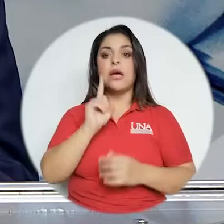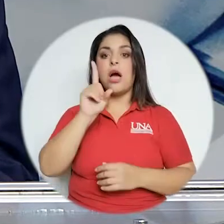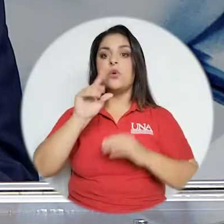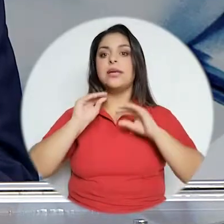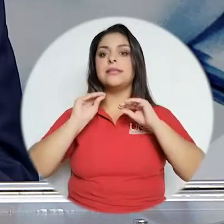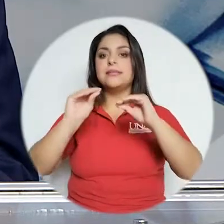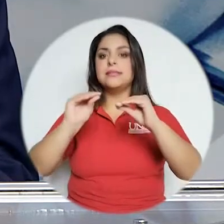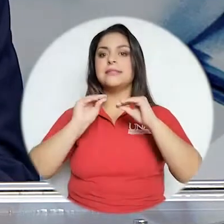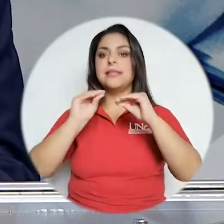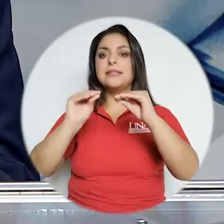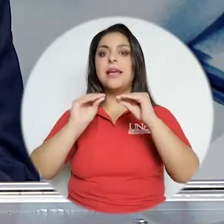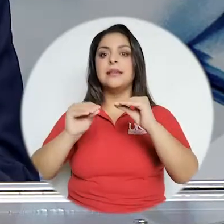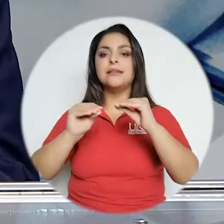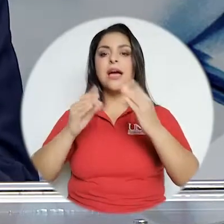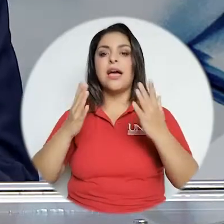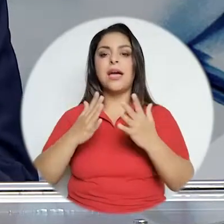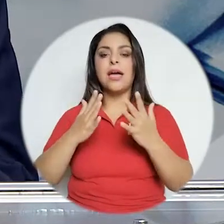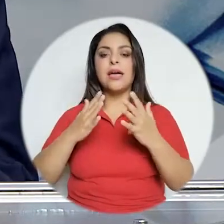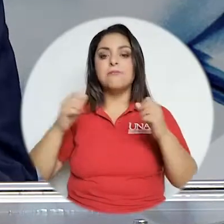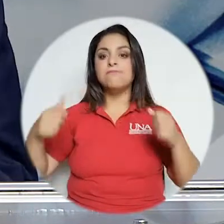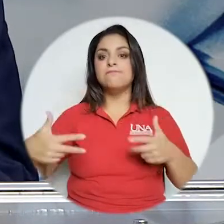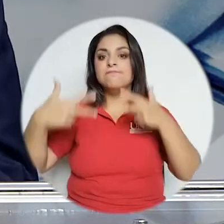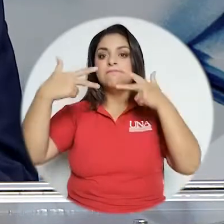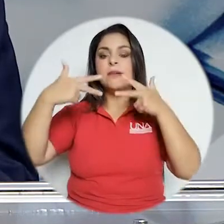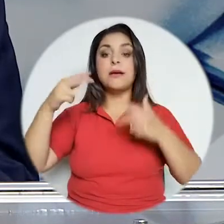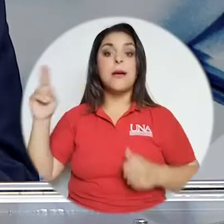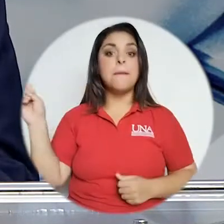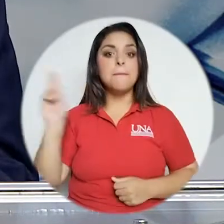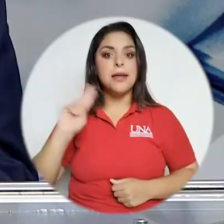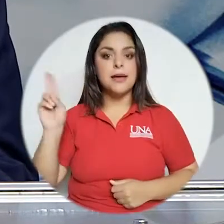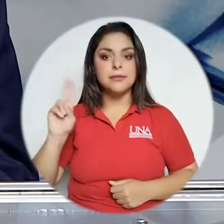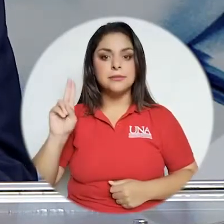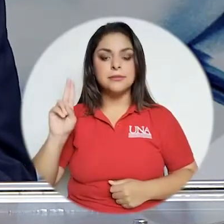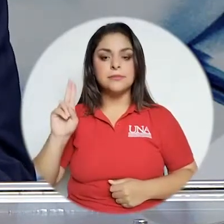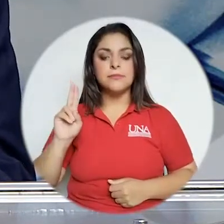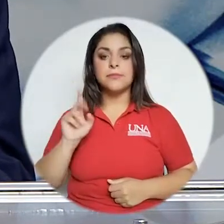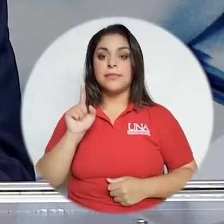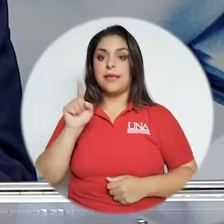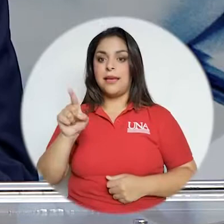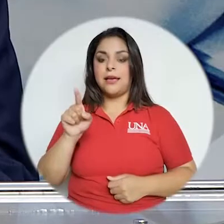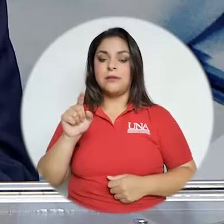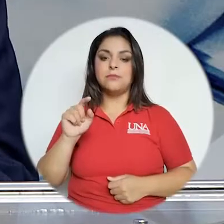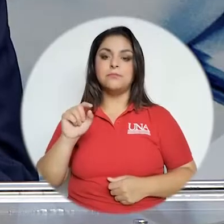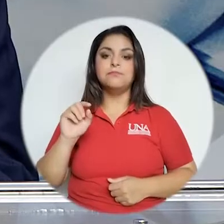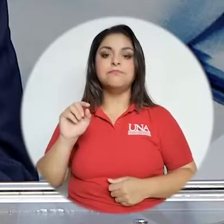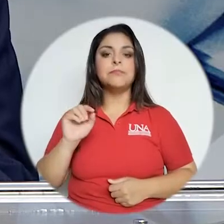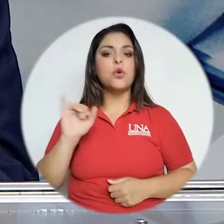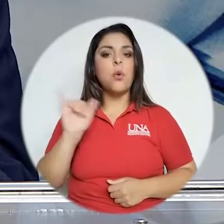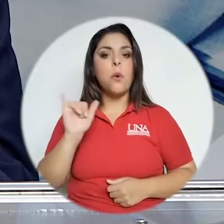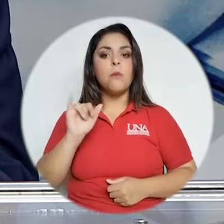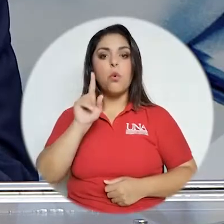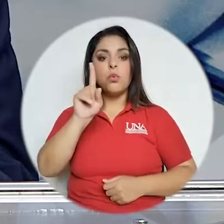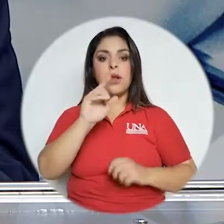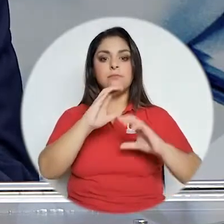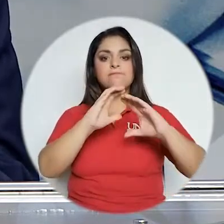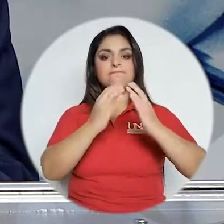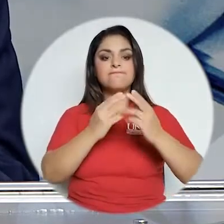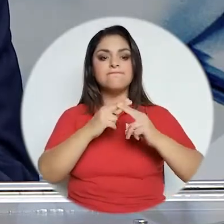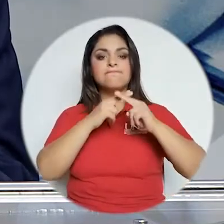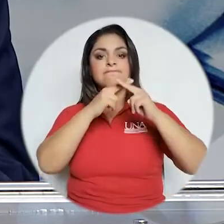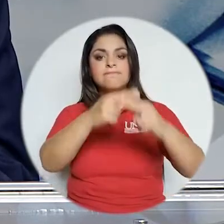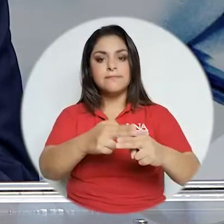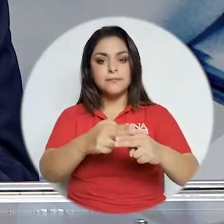enseñanza remota de emergencia. Esa es fundamentalmente una de las clasificaciones